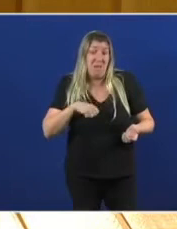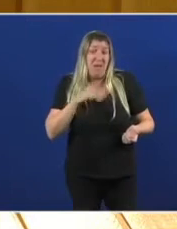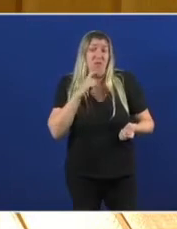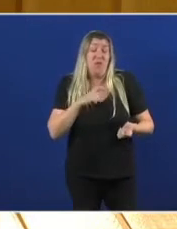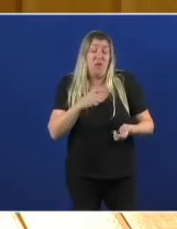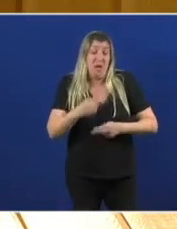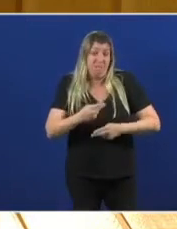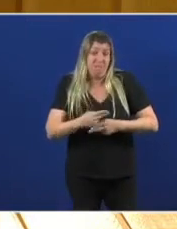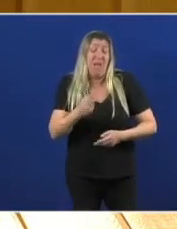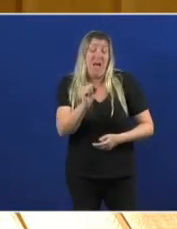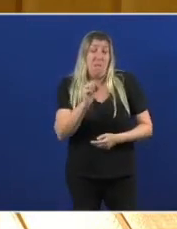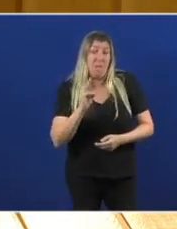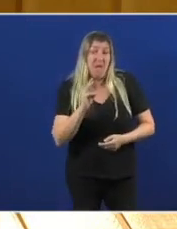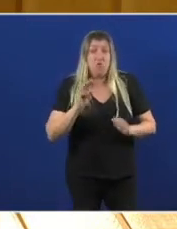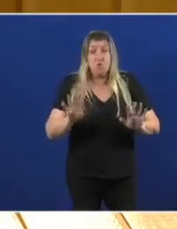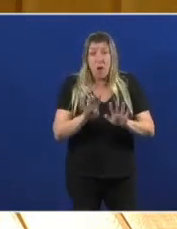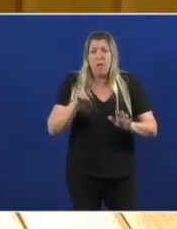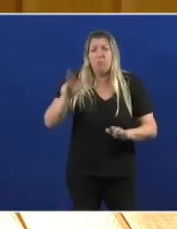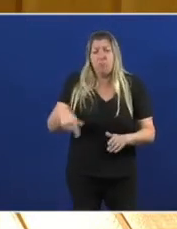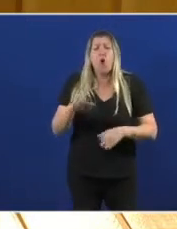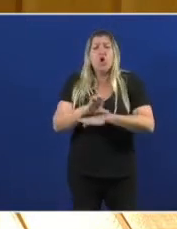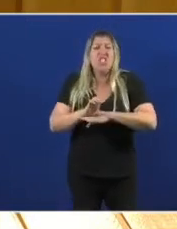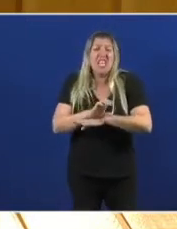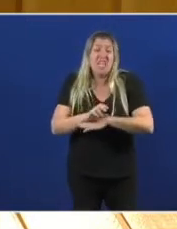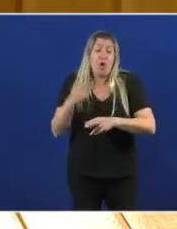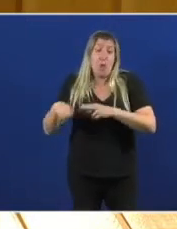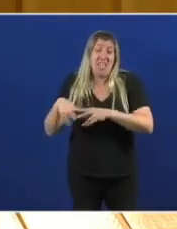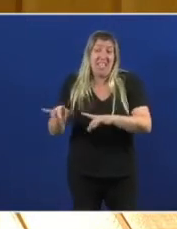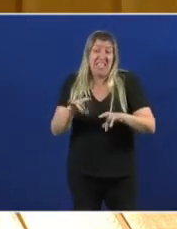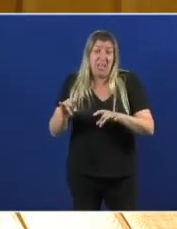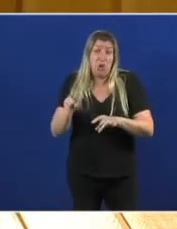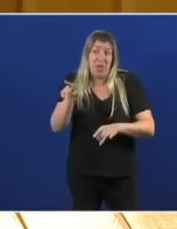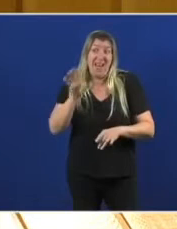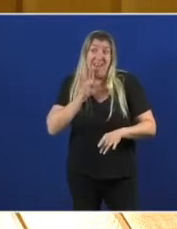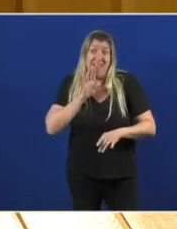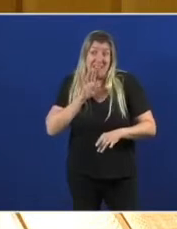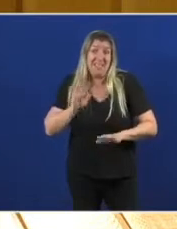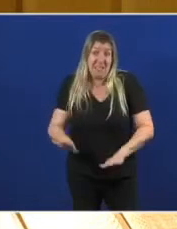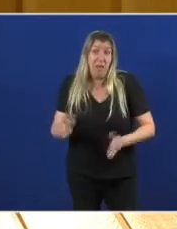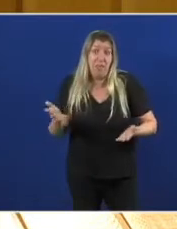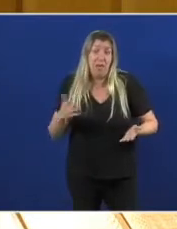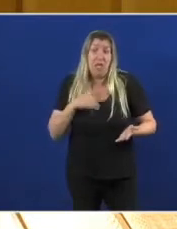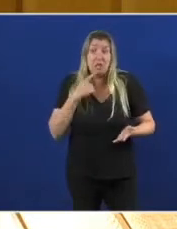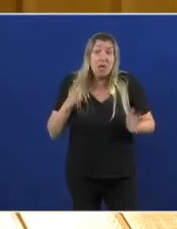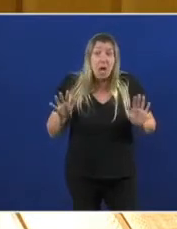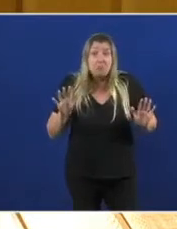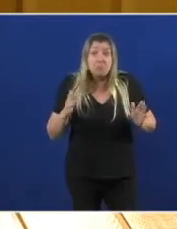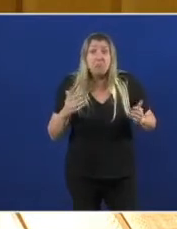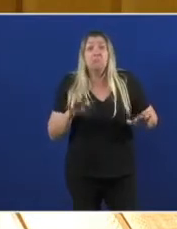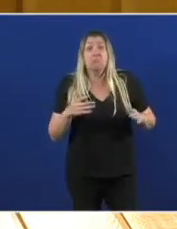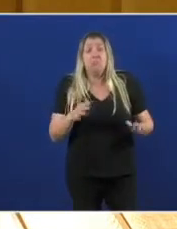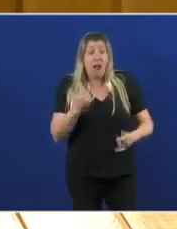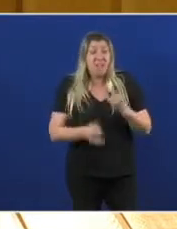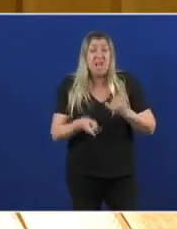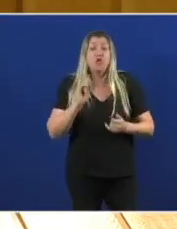flamante Conselleiro de Política Territorial Supoño que aquí Tampoco ten Nada que decir A parte De atribuirse O